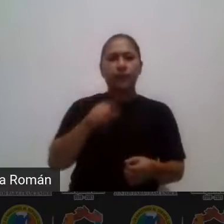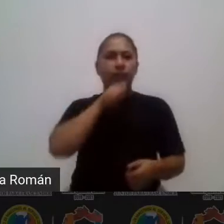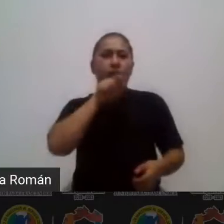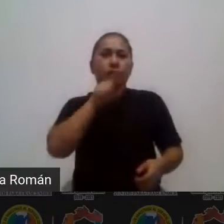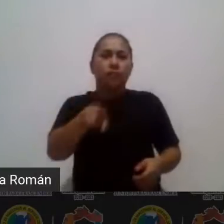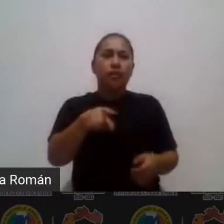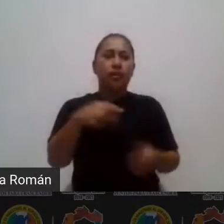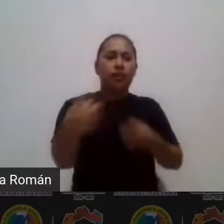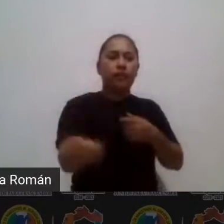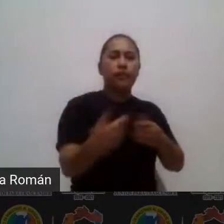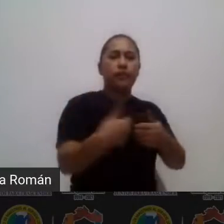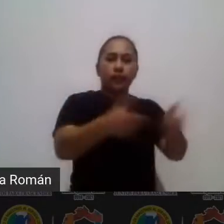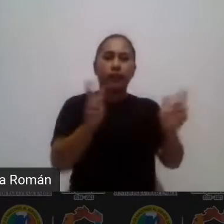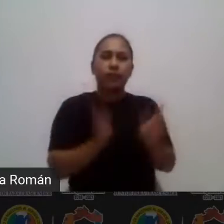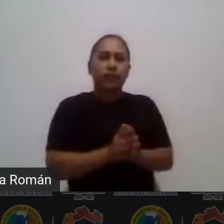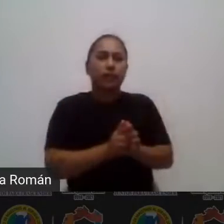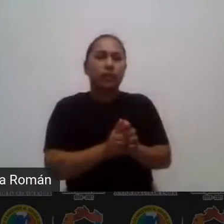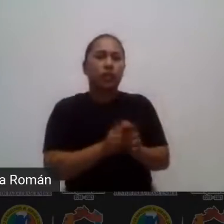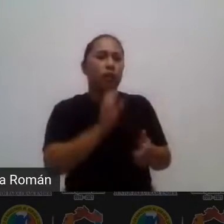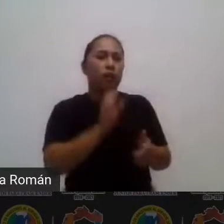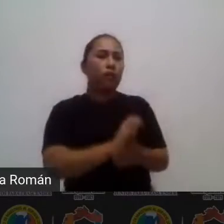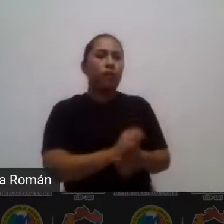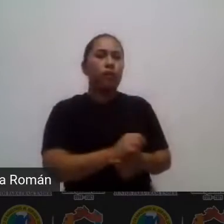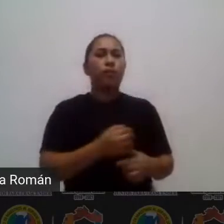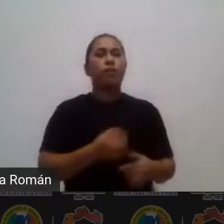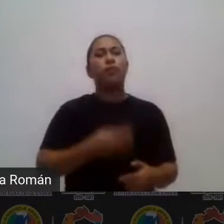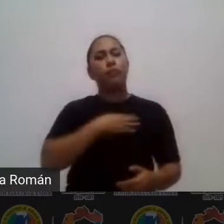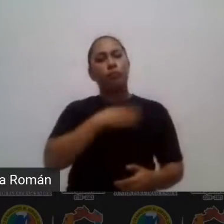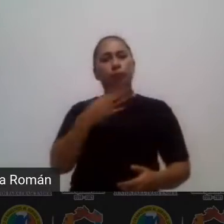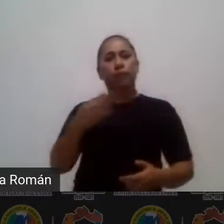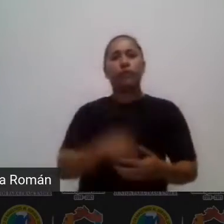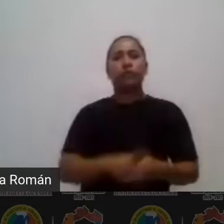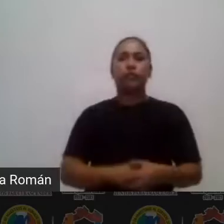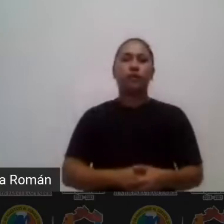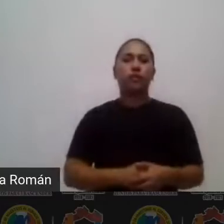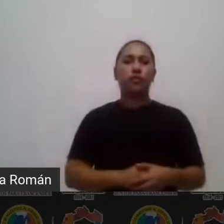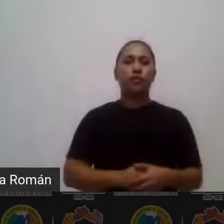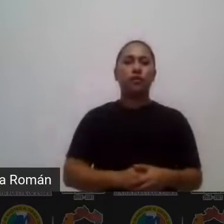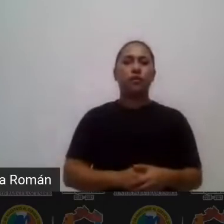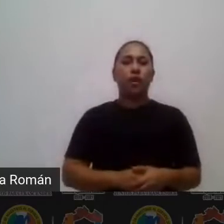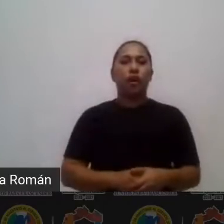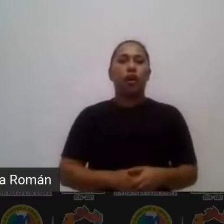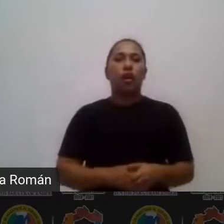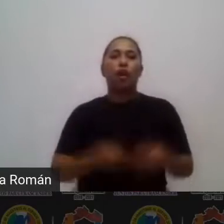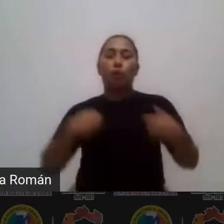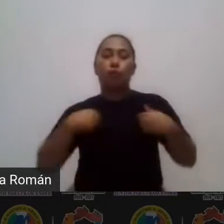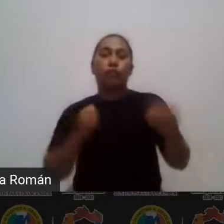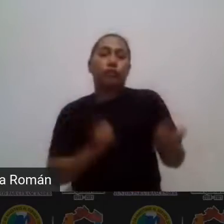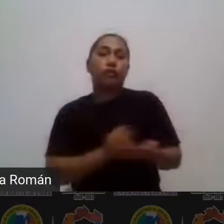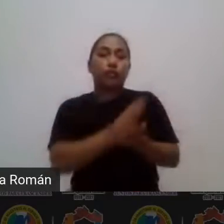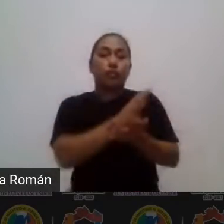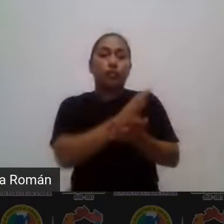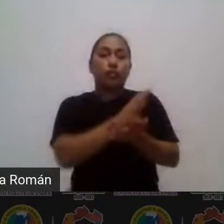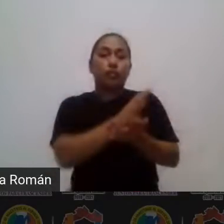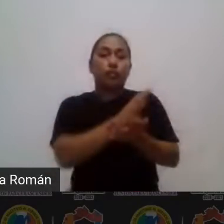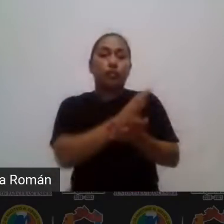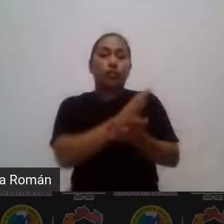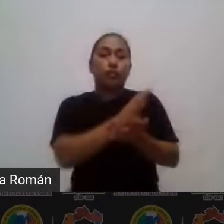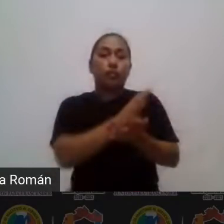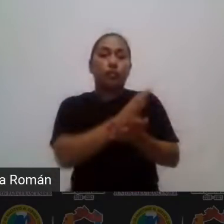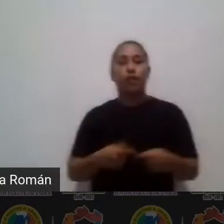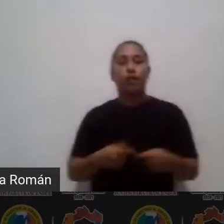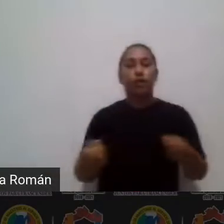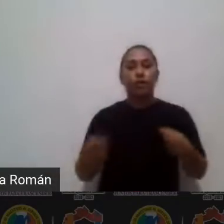un excelente y porque voy a sacar y a excluir a jorjito ruiz con su síndrome de down como porque